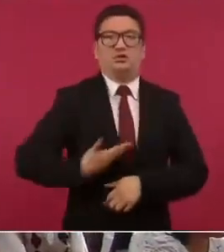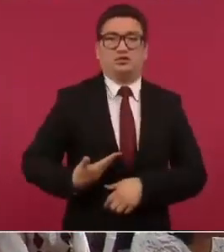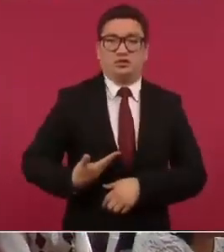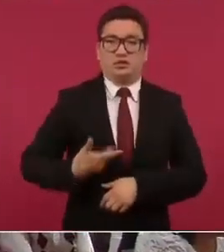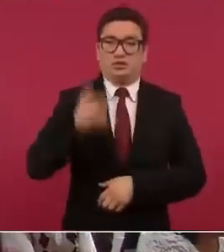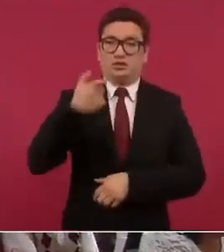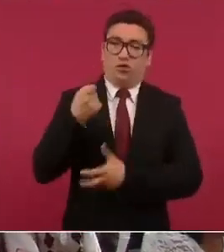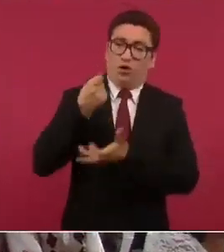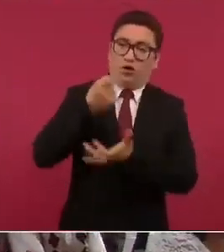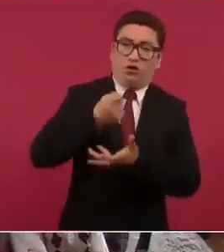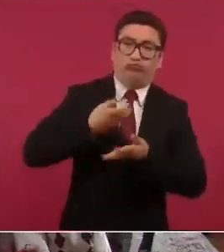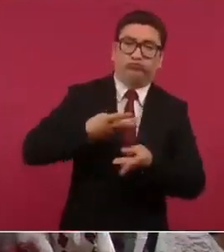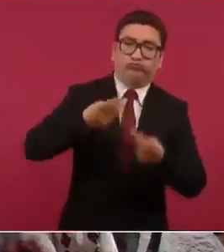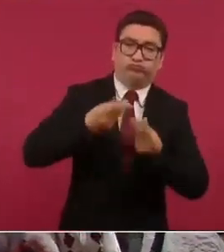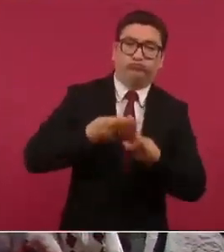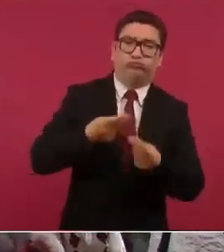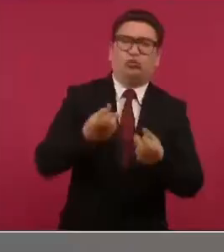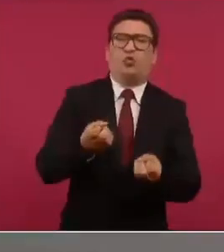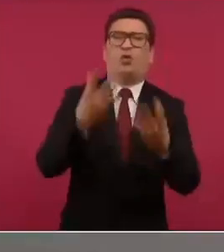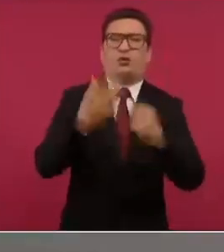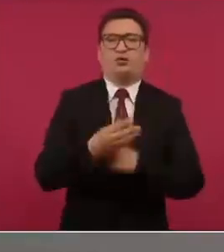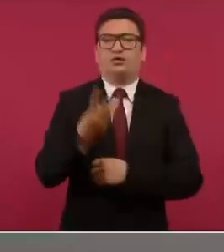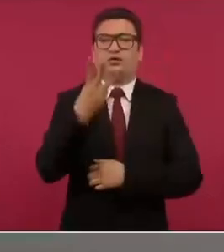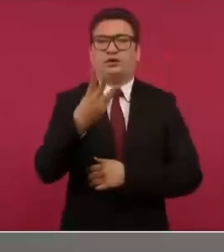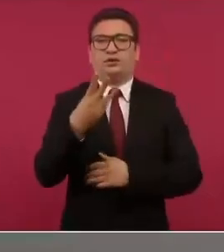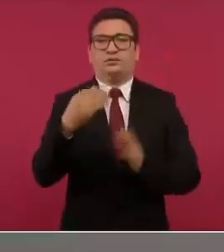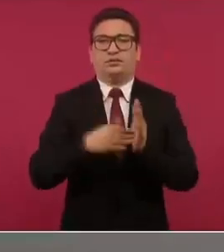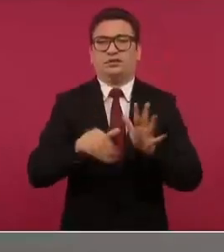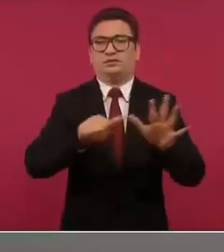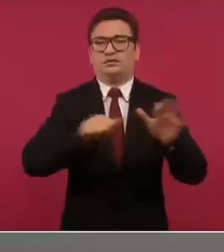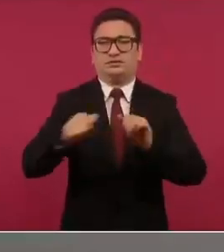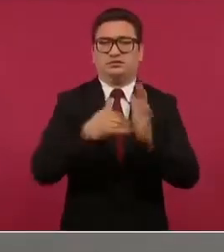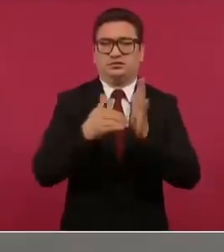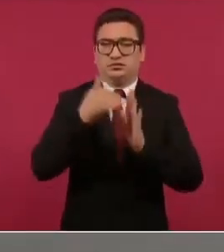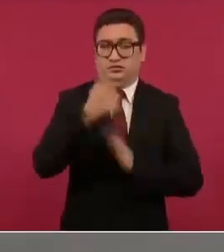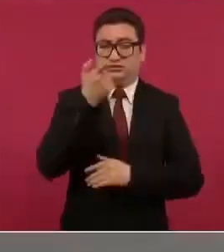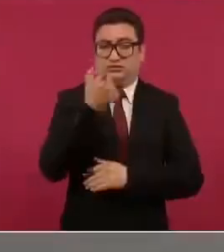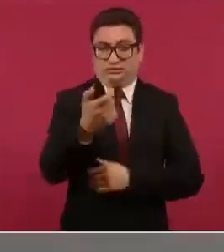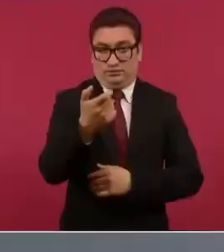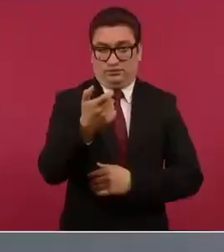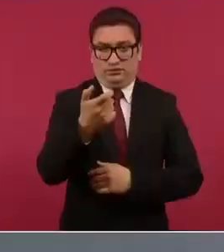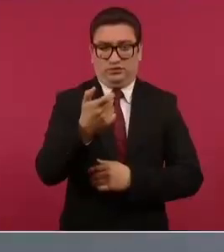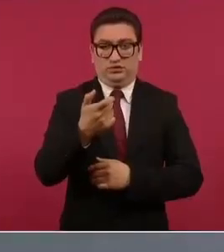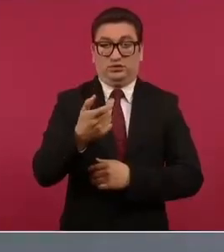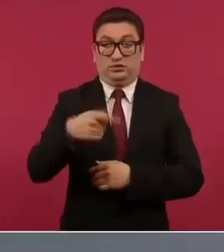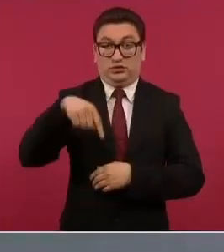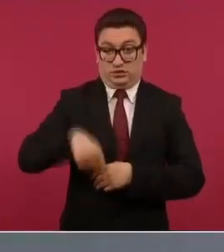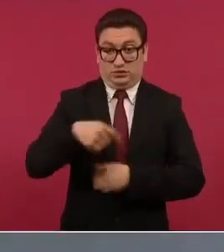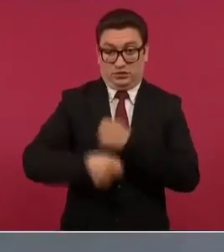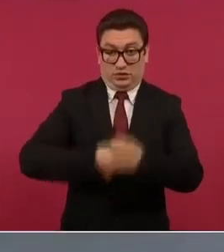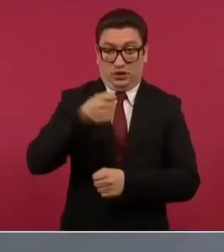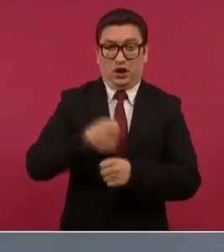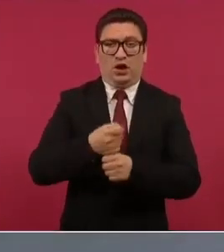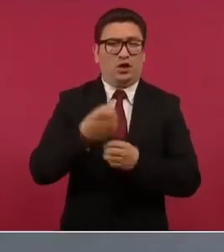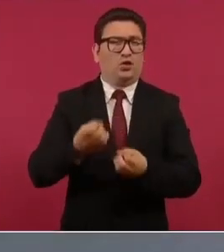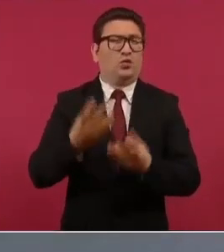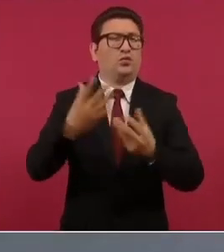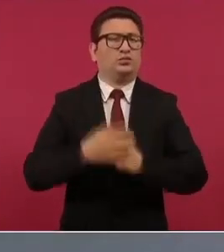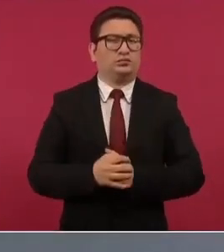presupuesto de tres mil seiscientos millones de pesos este año vamos a ejercer